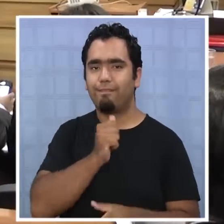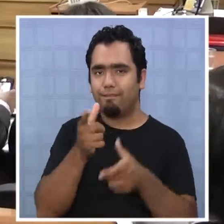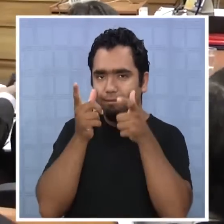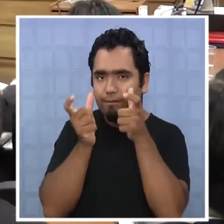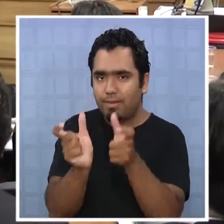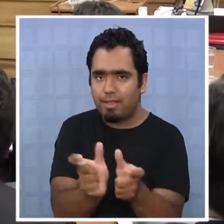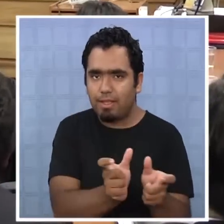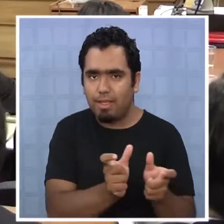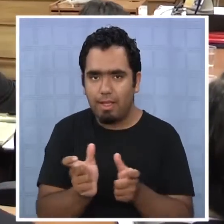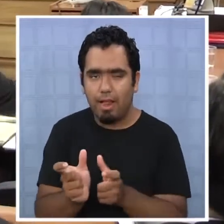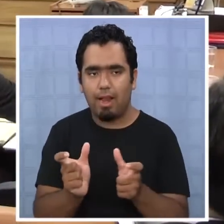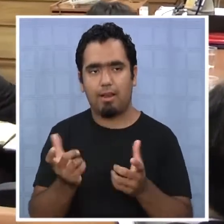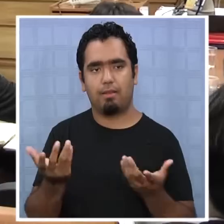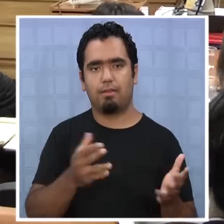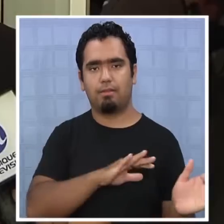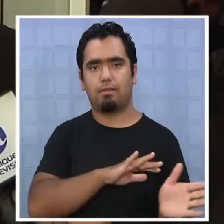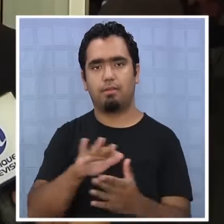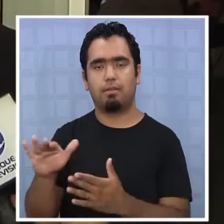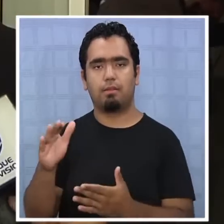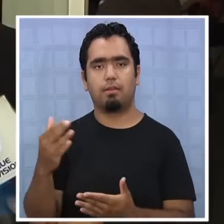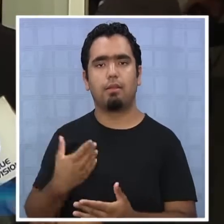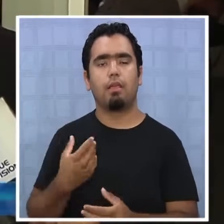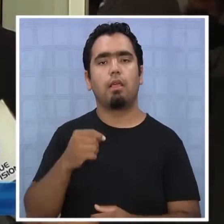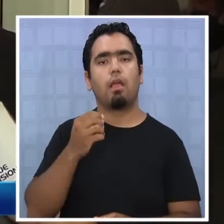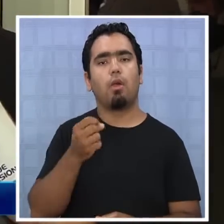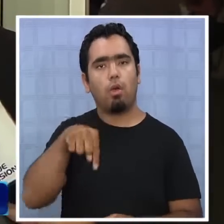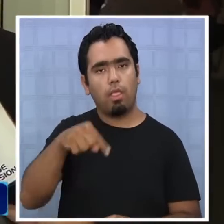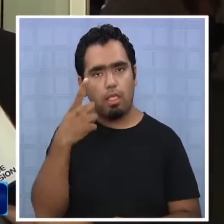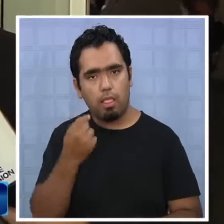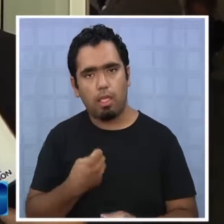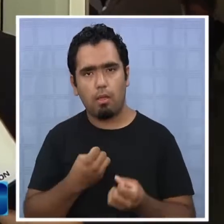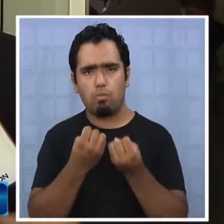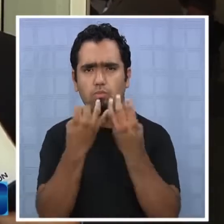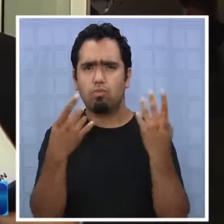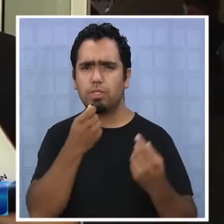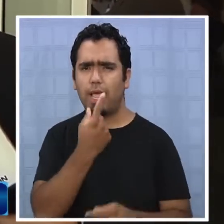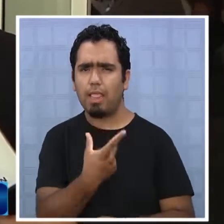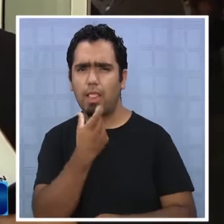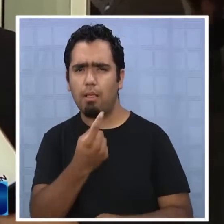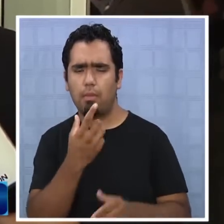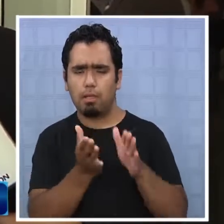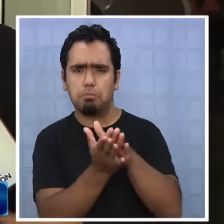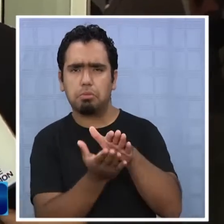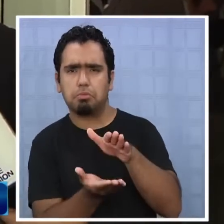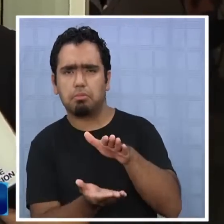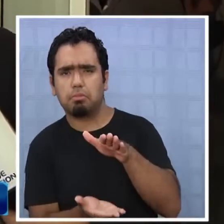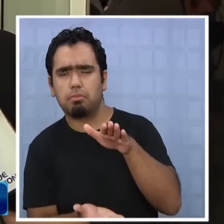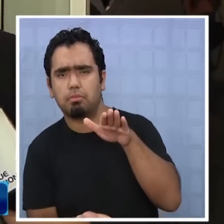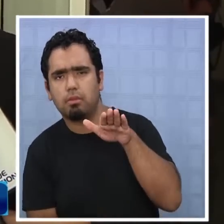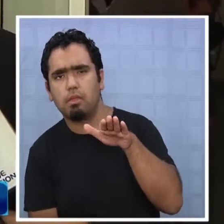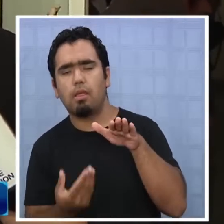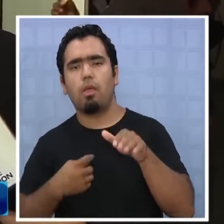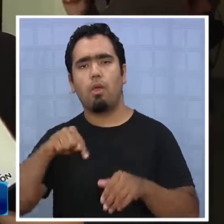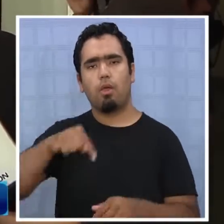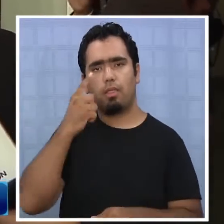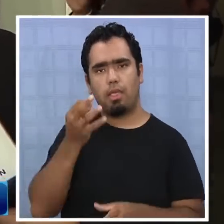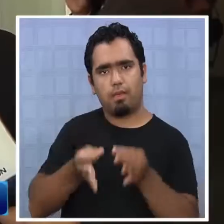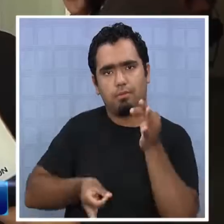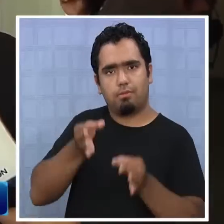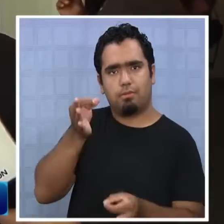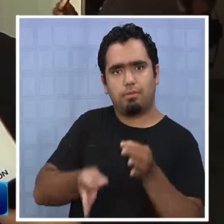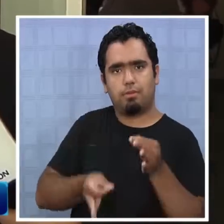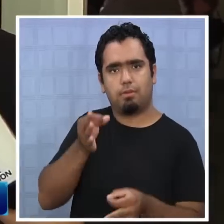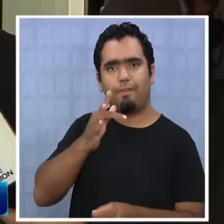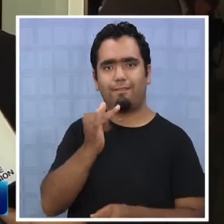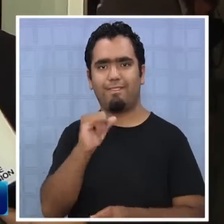investiguen los casos. Hoy día, por el número de causas que tiene hoy día el sistema, que no se previó en un inicio, hoy día los fiscales